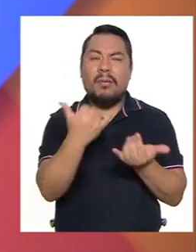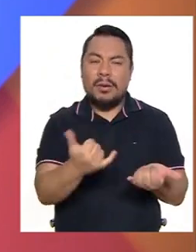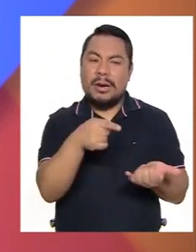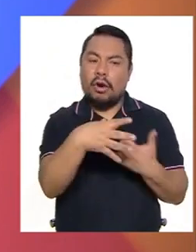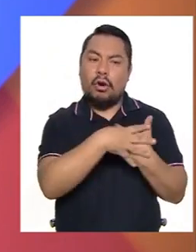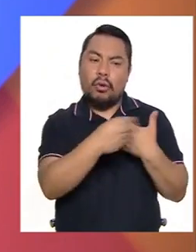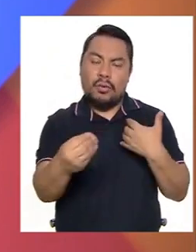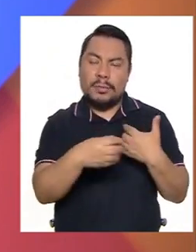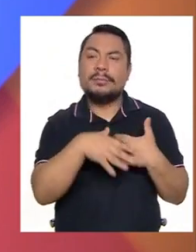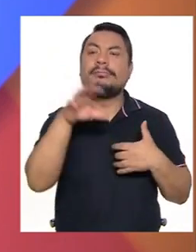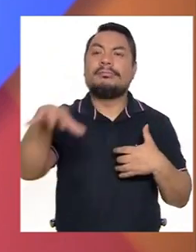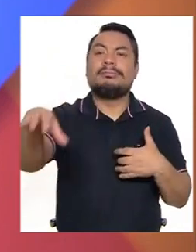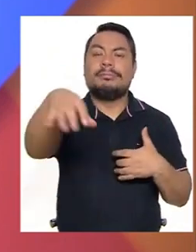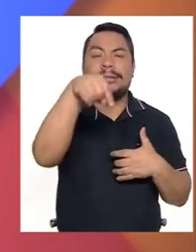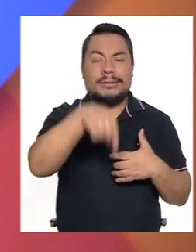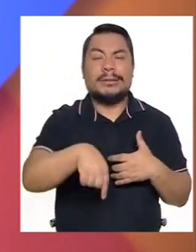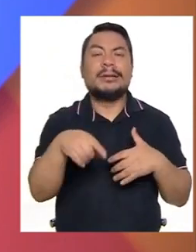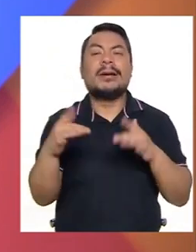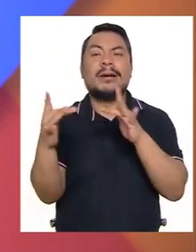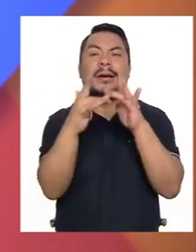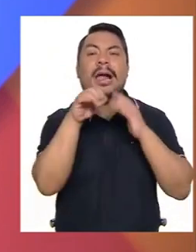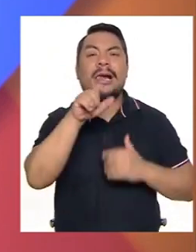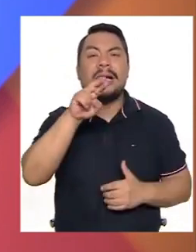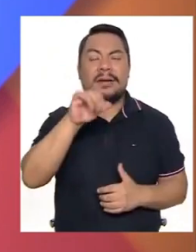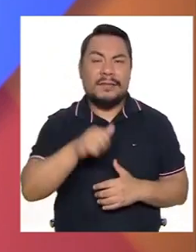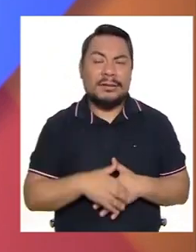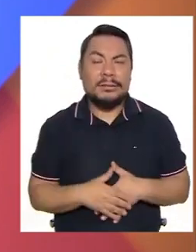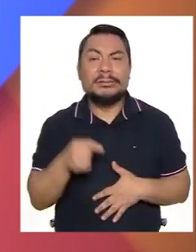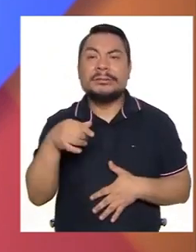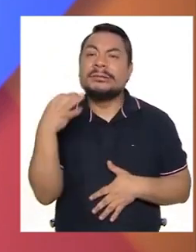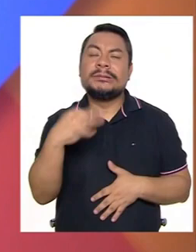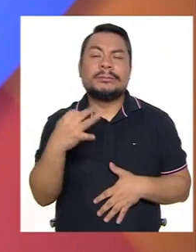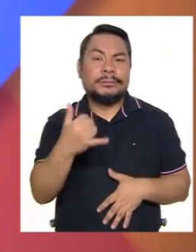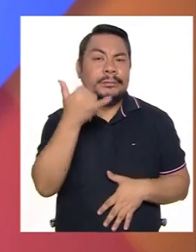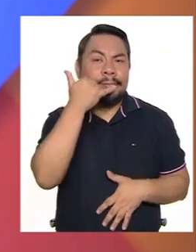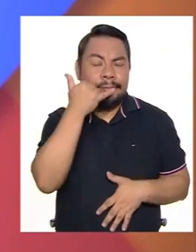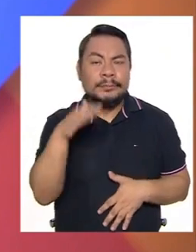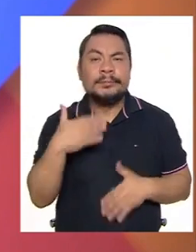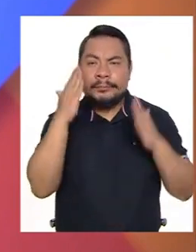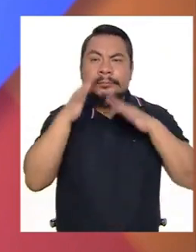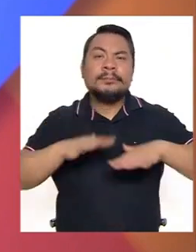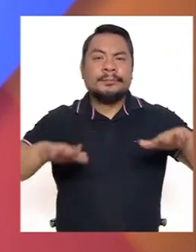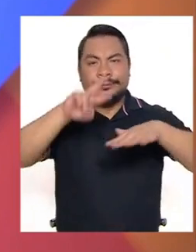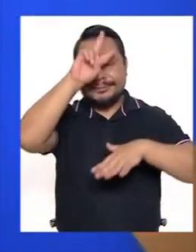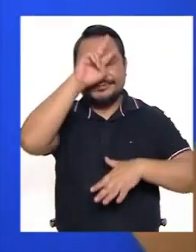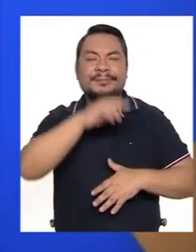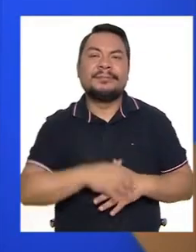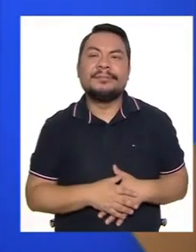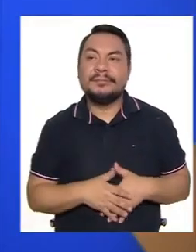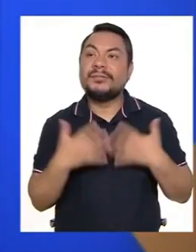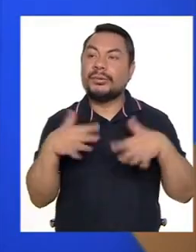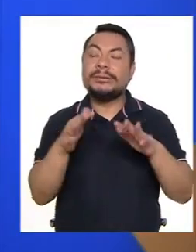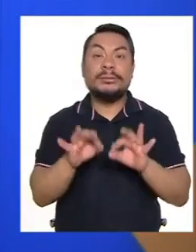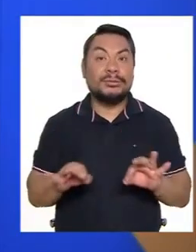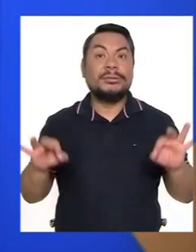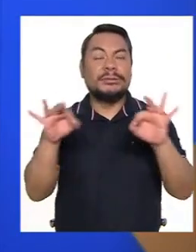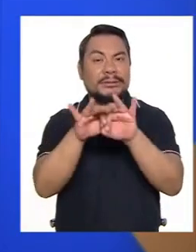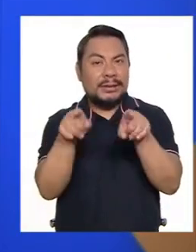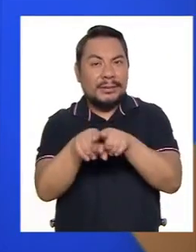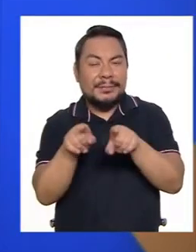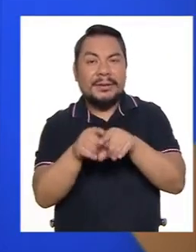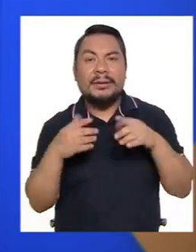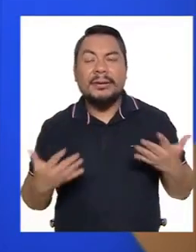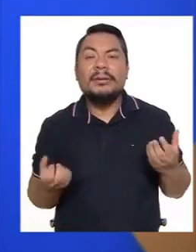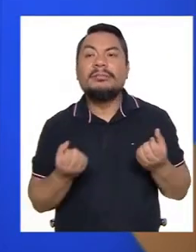cuatro sedes para esta RETA Libia y, bueno, siempre los teléfonos que atienden a nivel nacional. Claro, y es muy importante también llegar